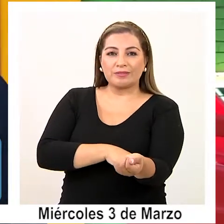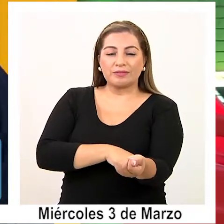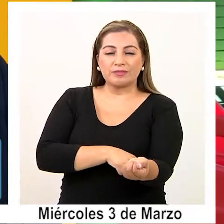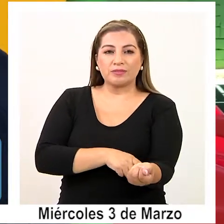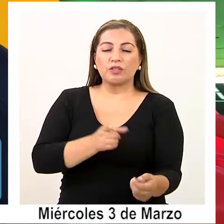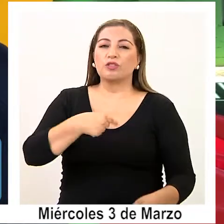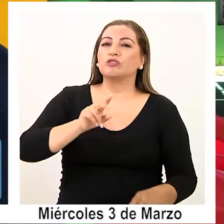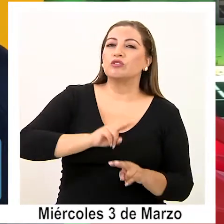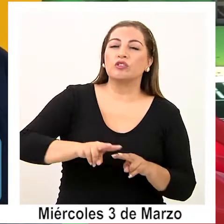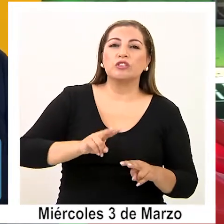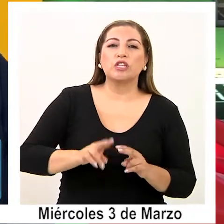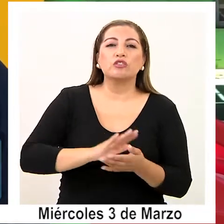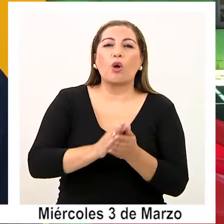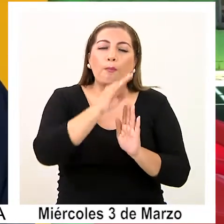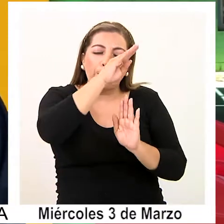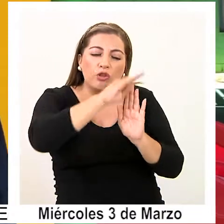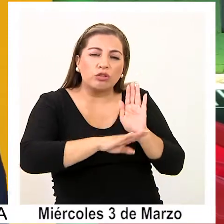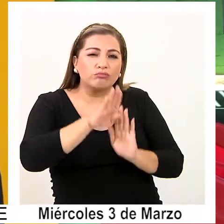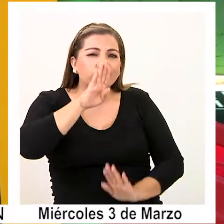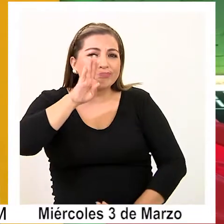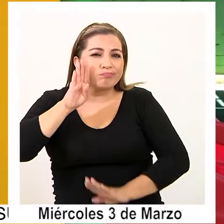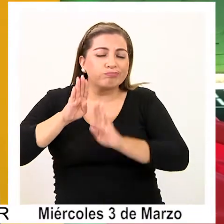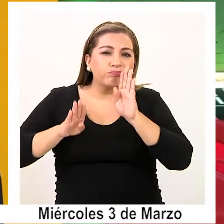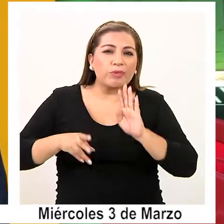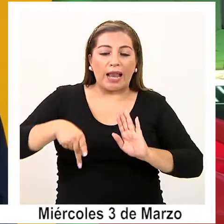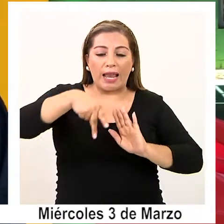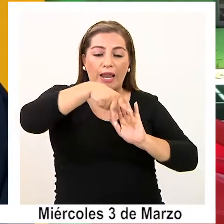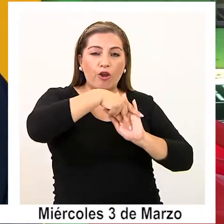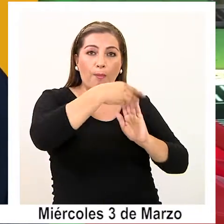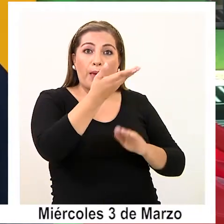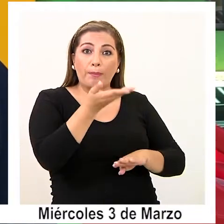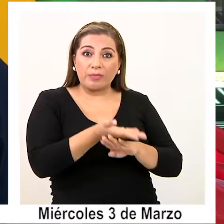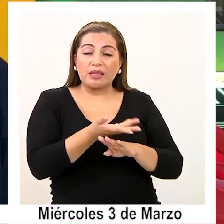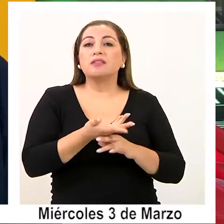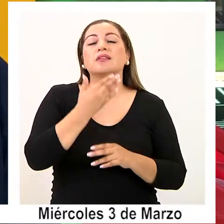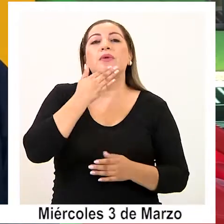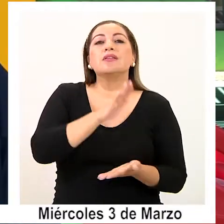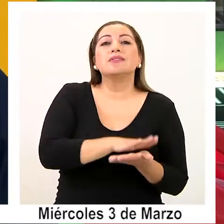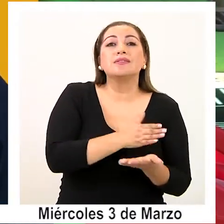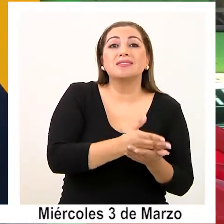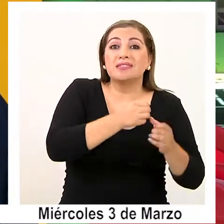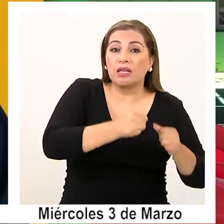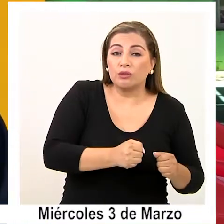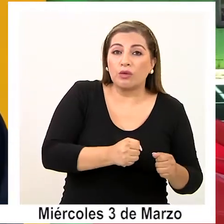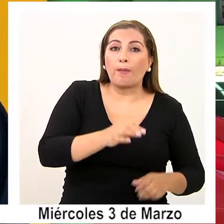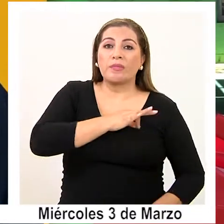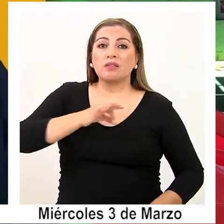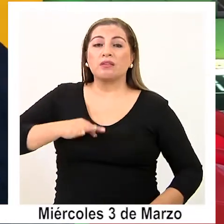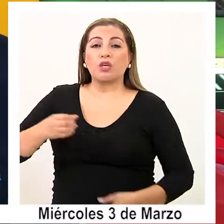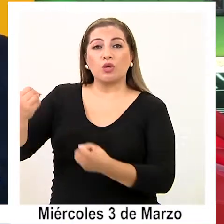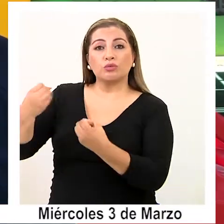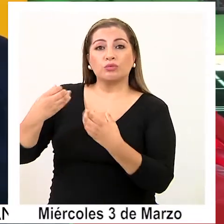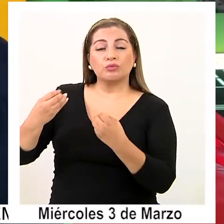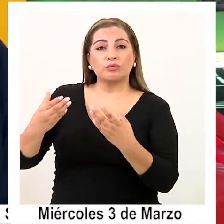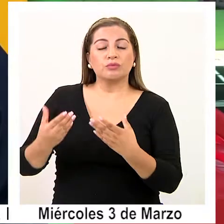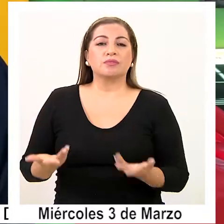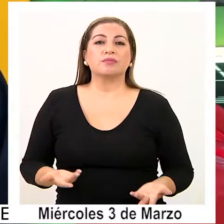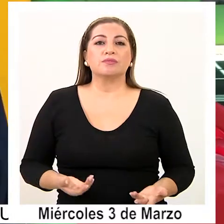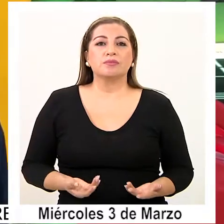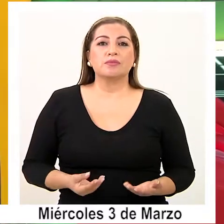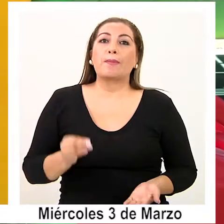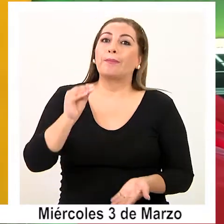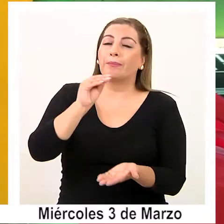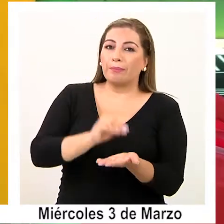Estamos aplicando todos los protocolos que la normativa hoy día nos exige, tanto de salud como del Ministerio de Educación y de Superintendencia,